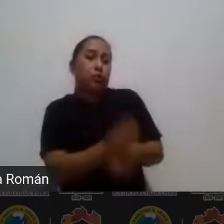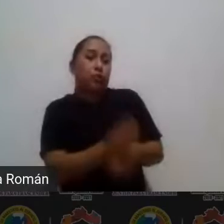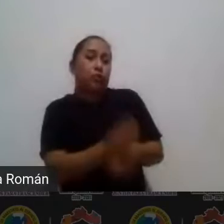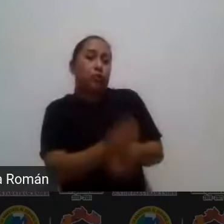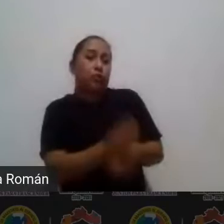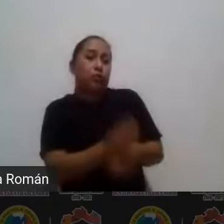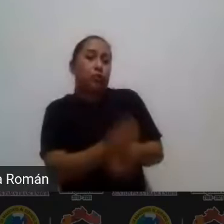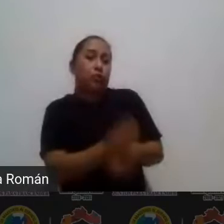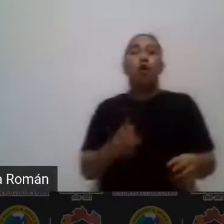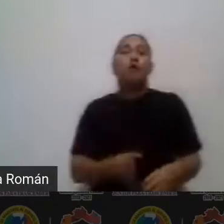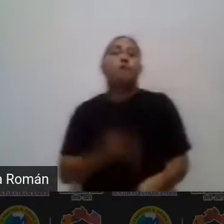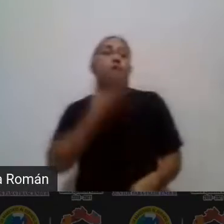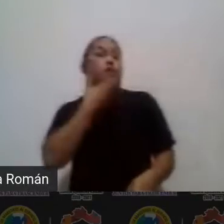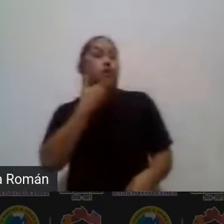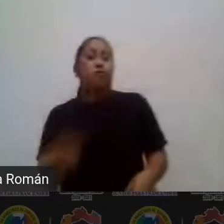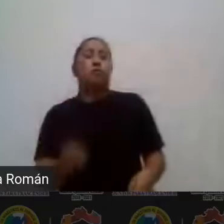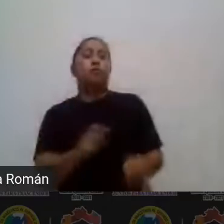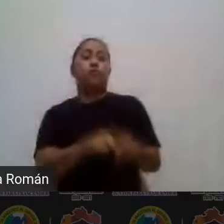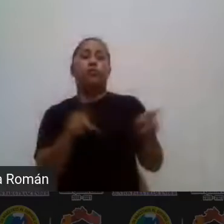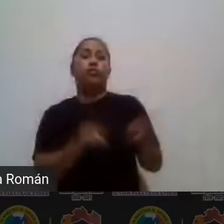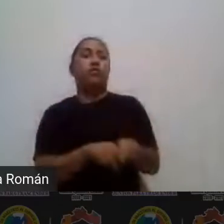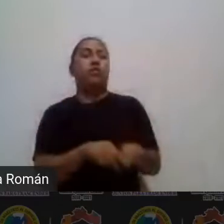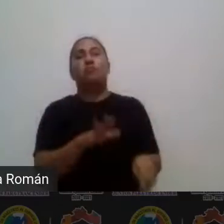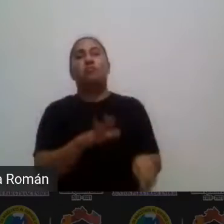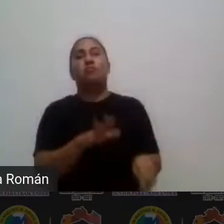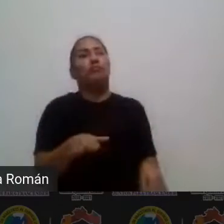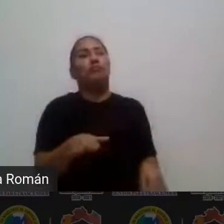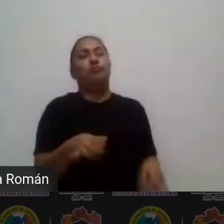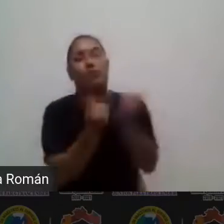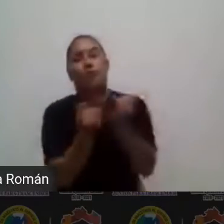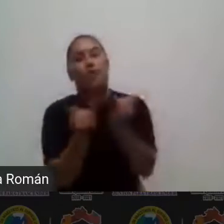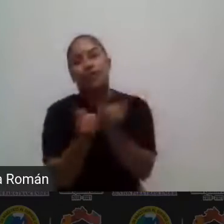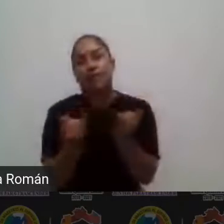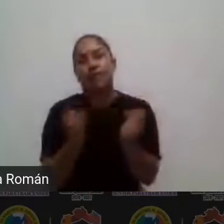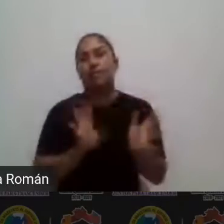valiosos unos y valiosos otros ok